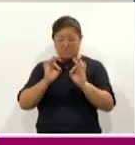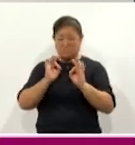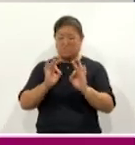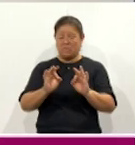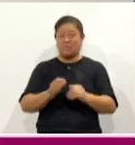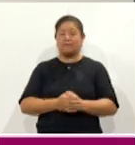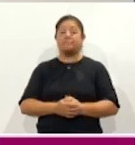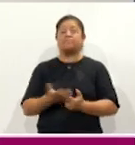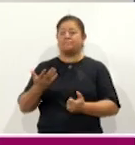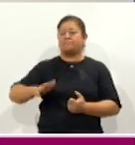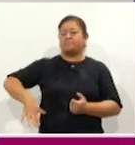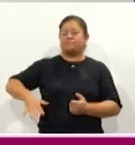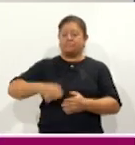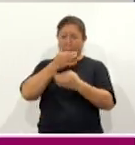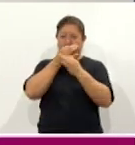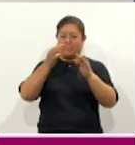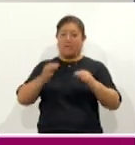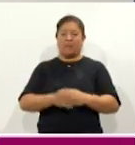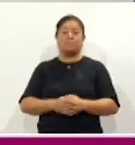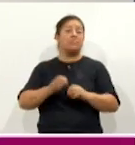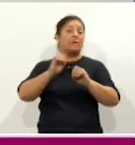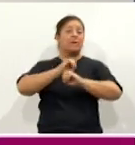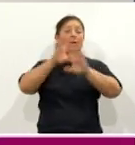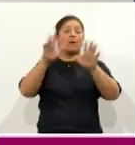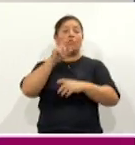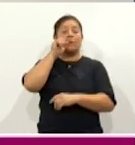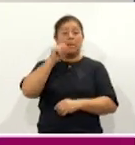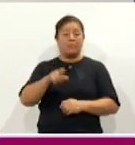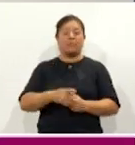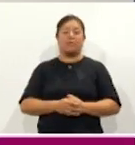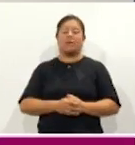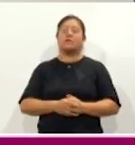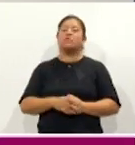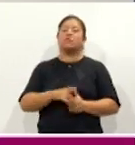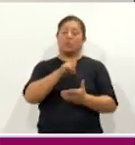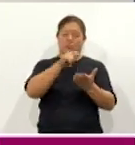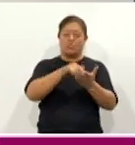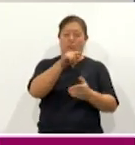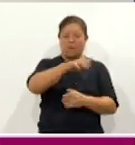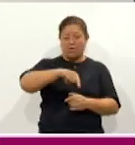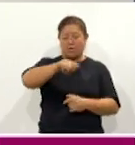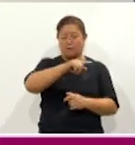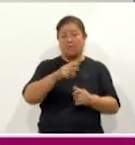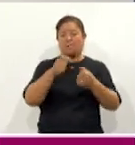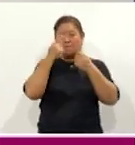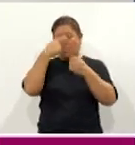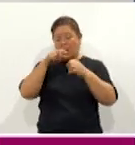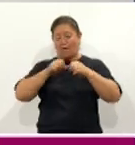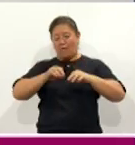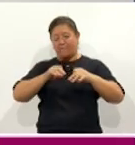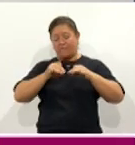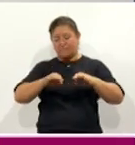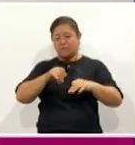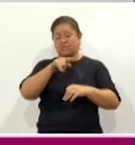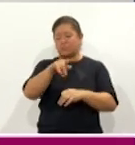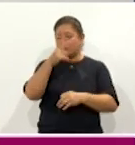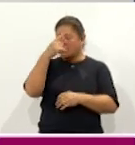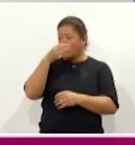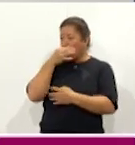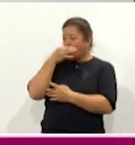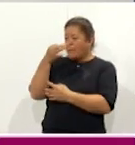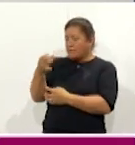que ya se mencionaba hace un instante. Y por supuesto también facilitar espacios físicos a la Dirección General de Servicios de Turistas Ángeles Verdes